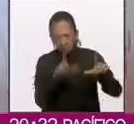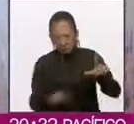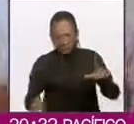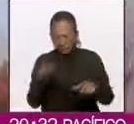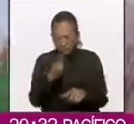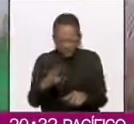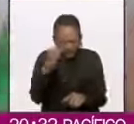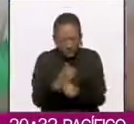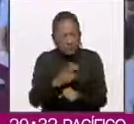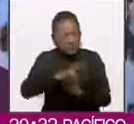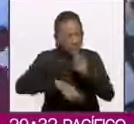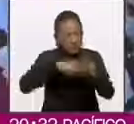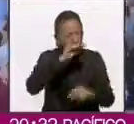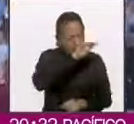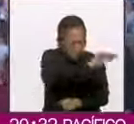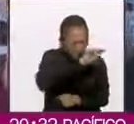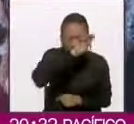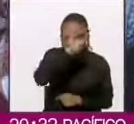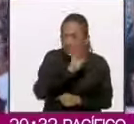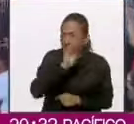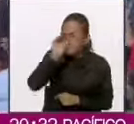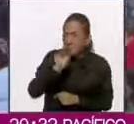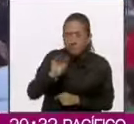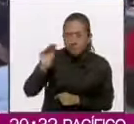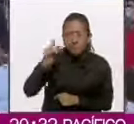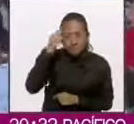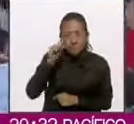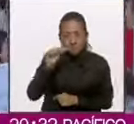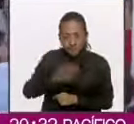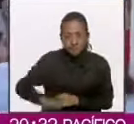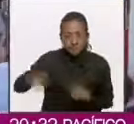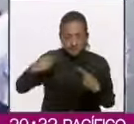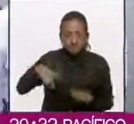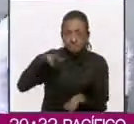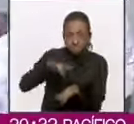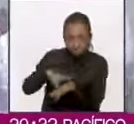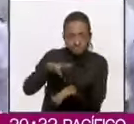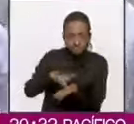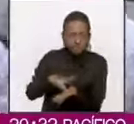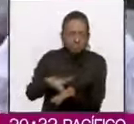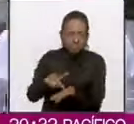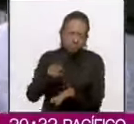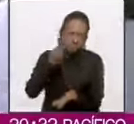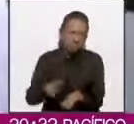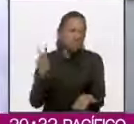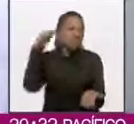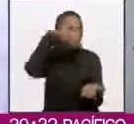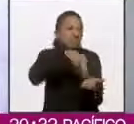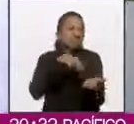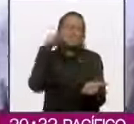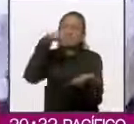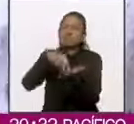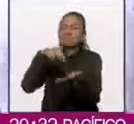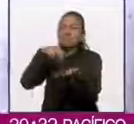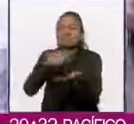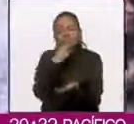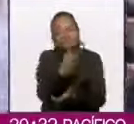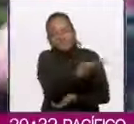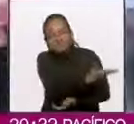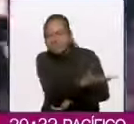agradecer el apoyo de sus seguidores. Paralelamente formará una